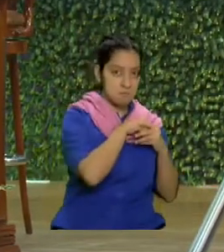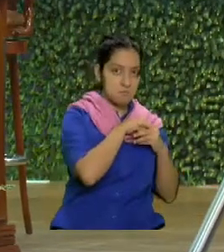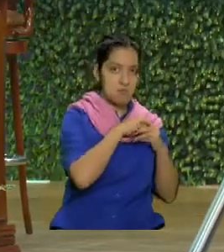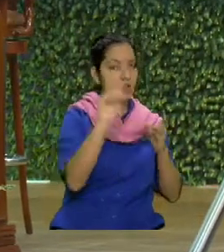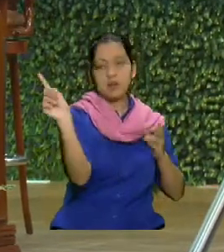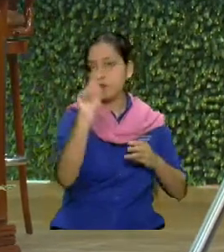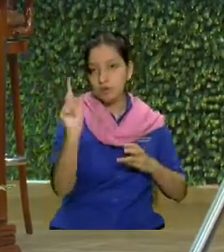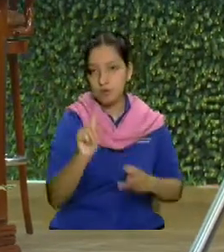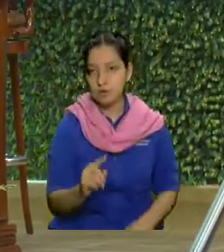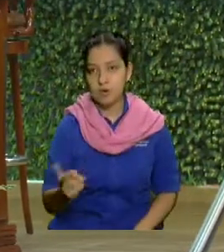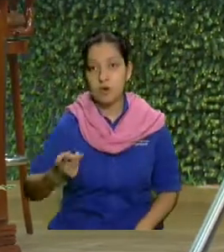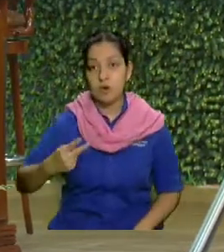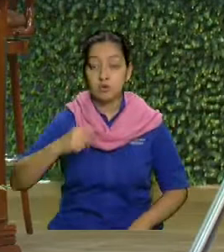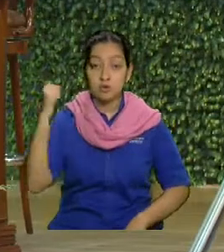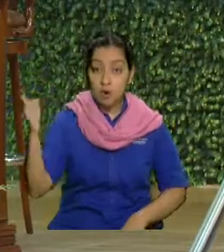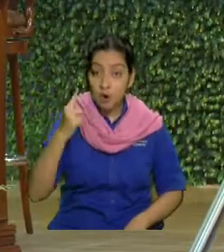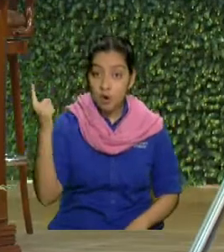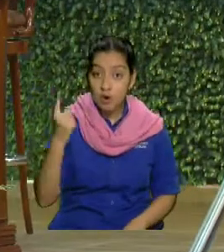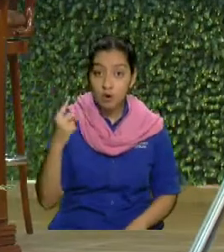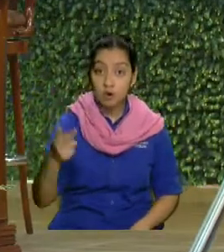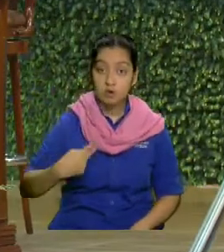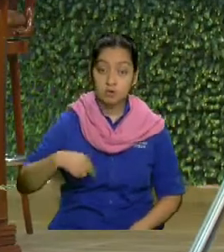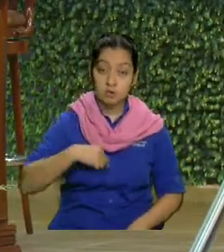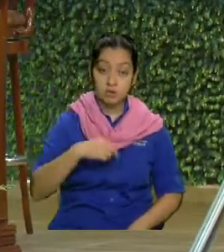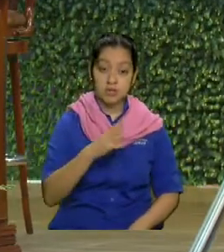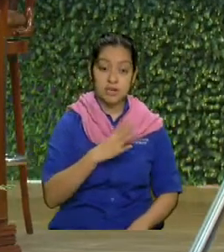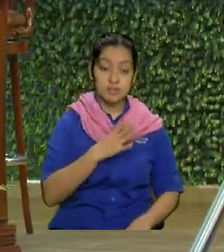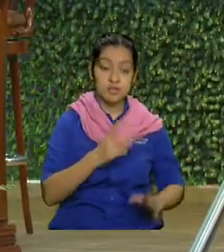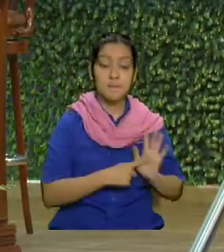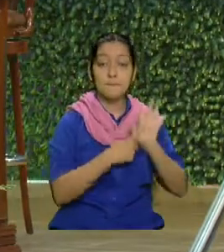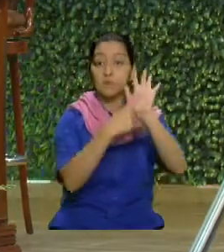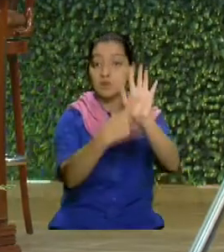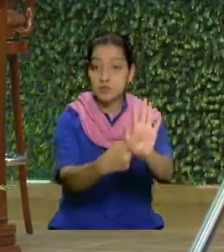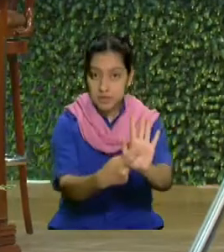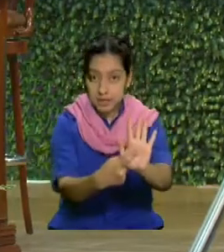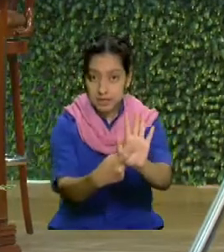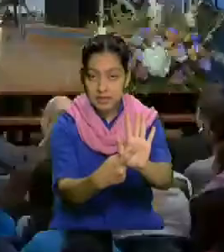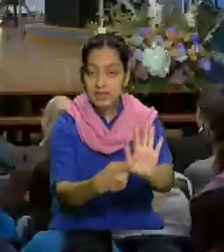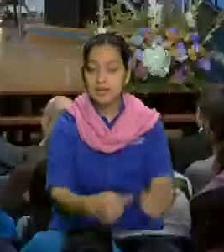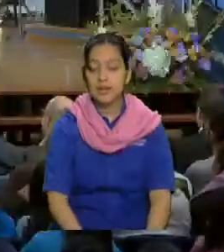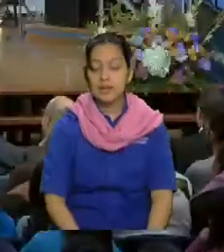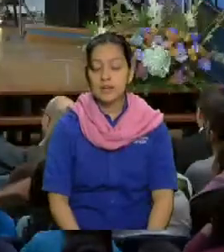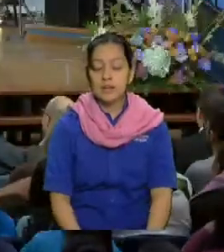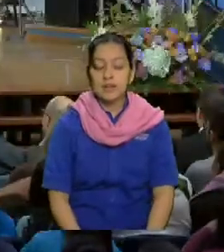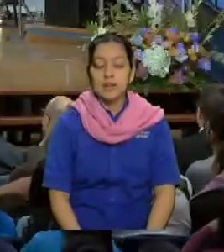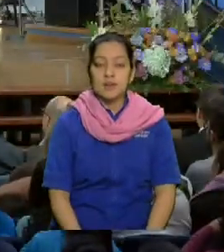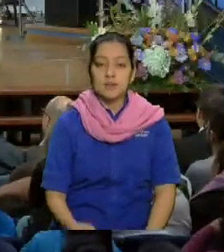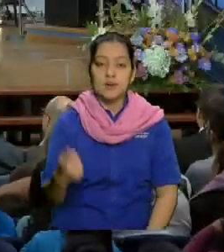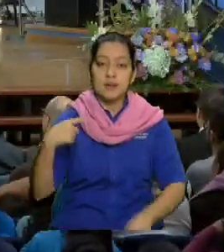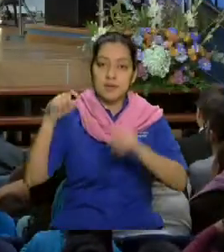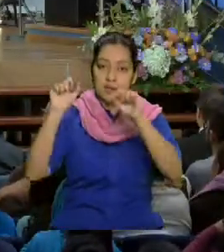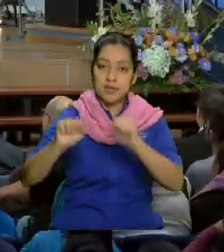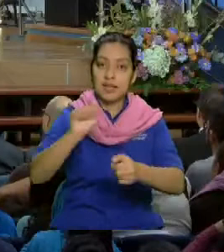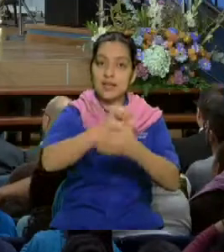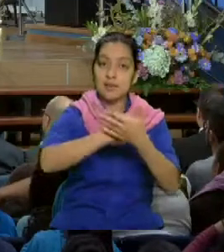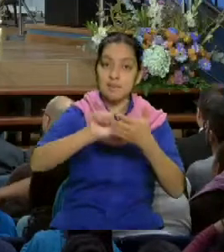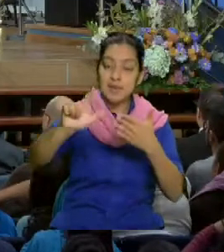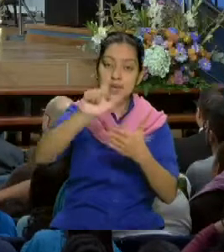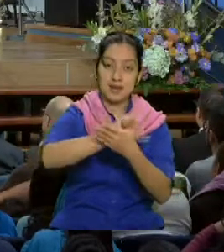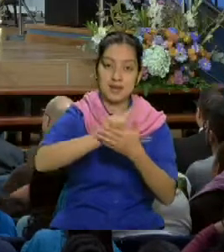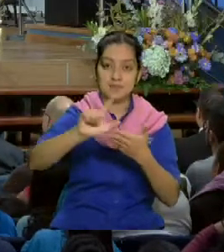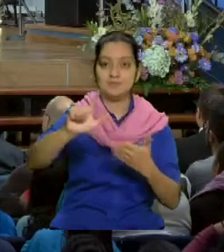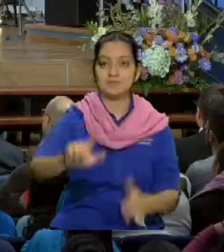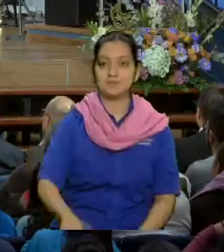Todas nuestras vestiduras se ven de lavar con leche, con vino. En el sentido espiritual, leche es doctrina. Vino con gozo,